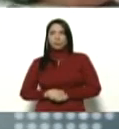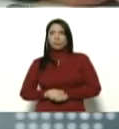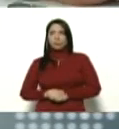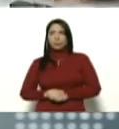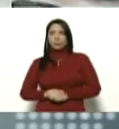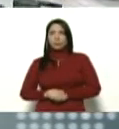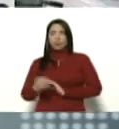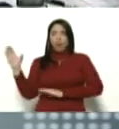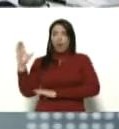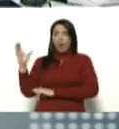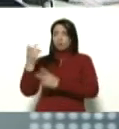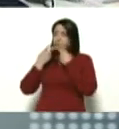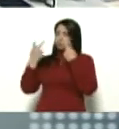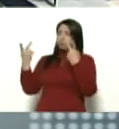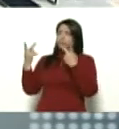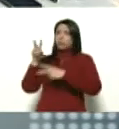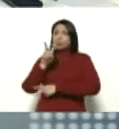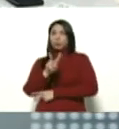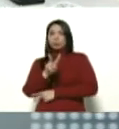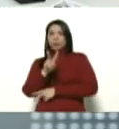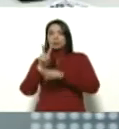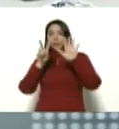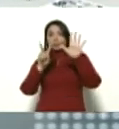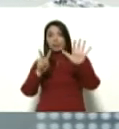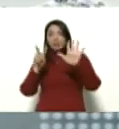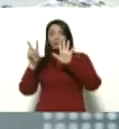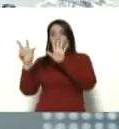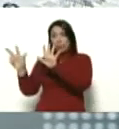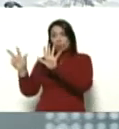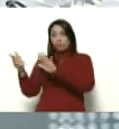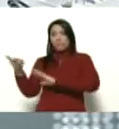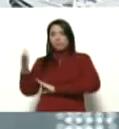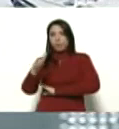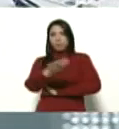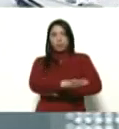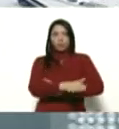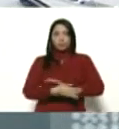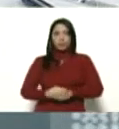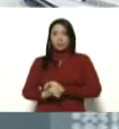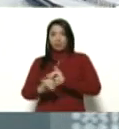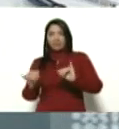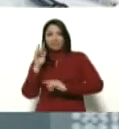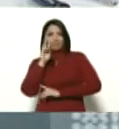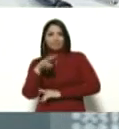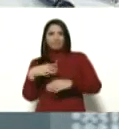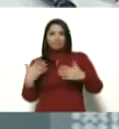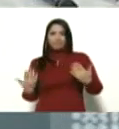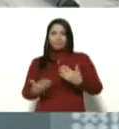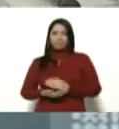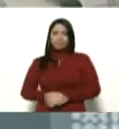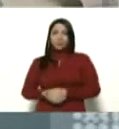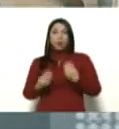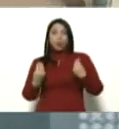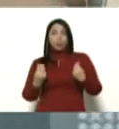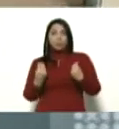declara 278 fallecidas. Ahí hemos visto cómo